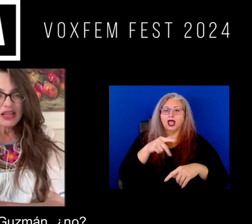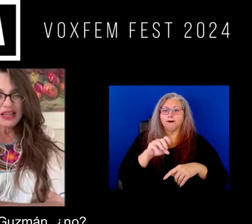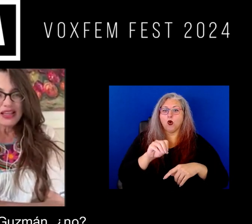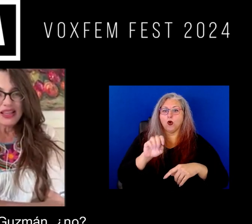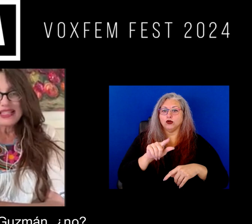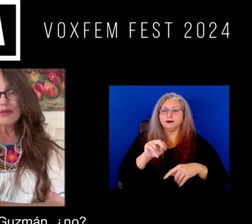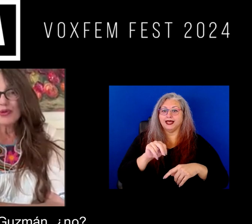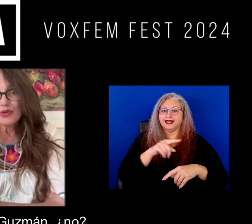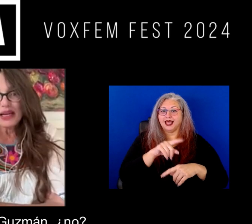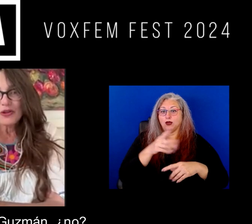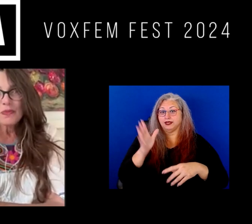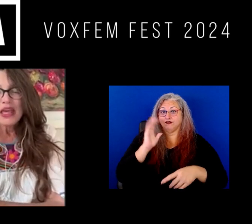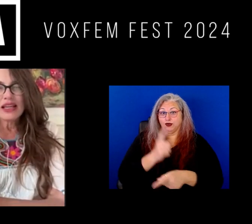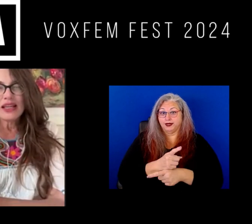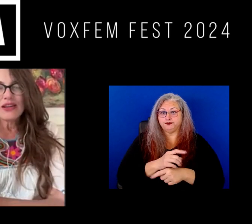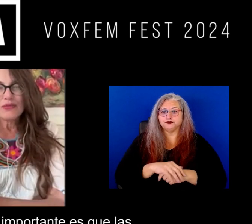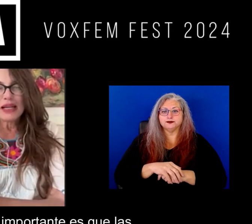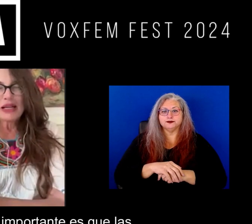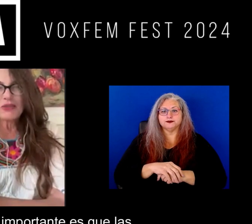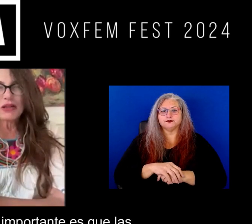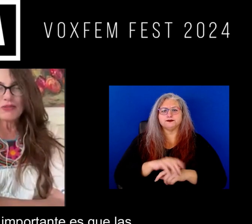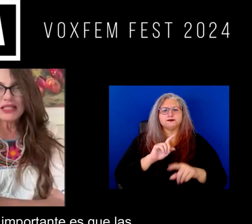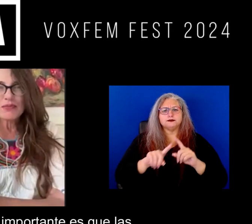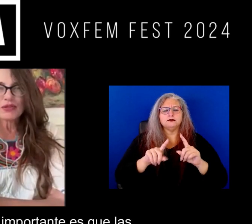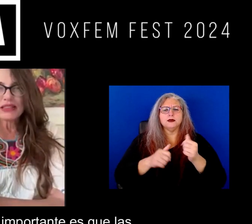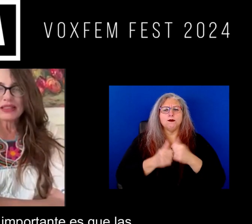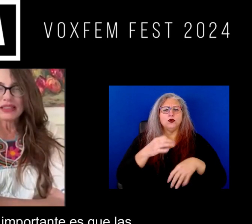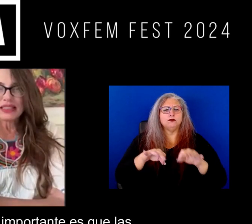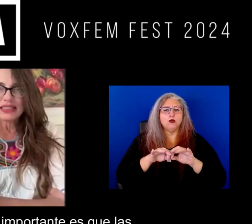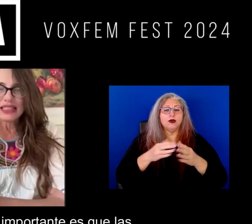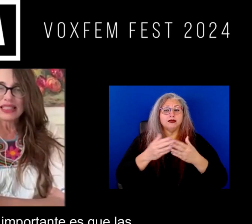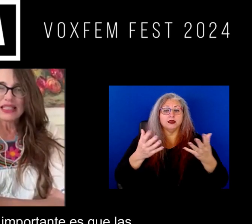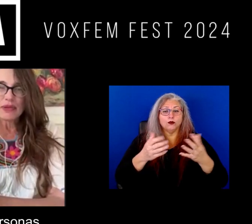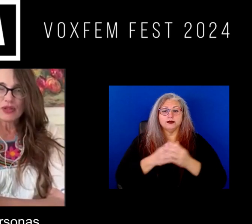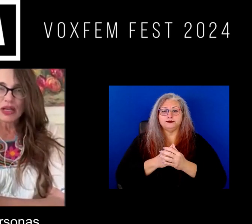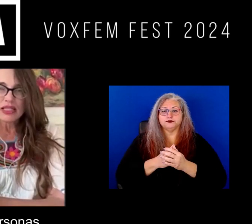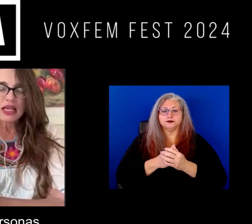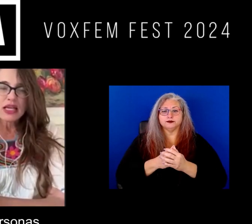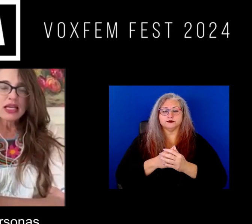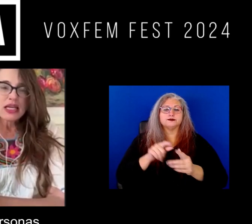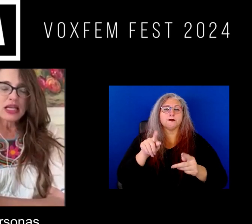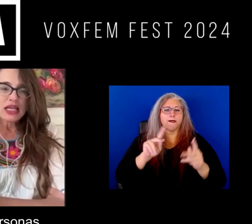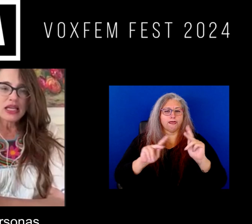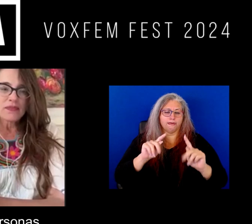el Chapo Guzmán. Para mí lo más importante es que las personas